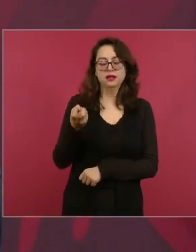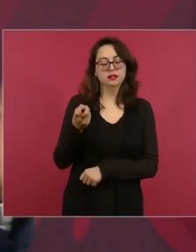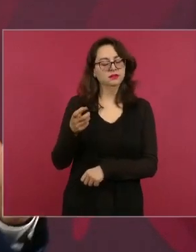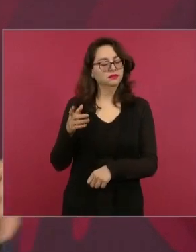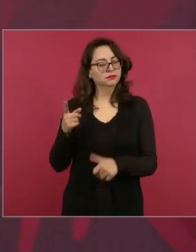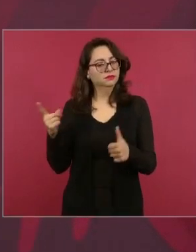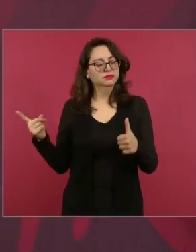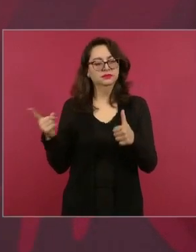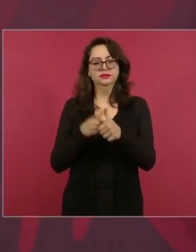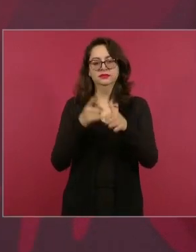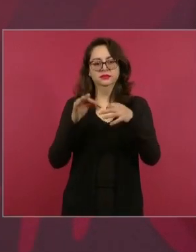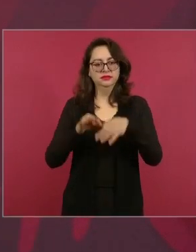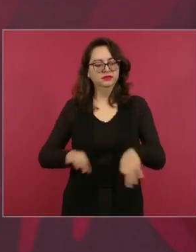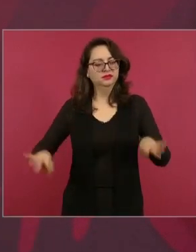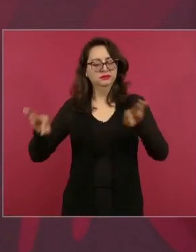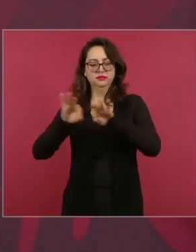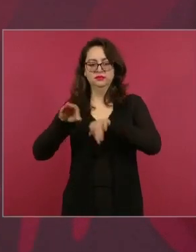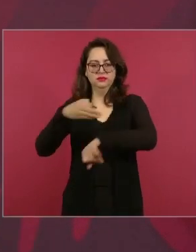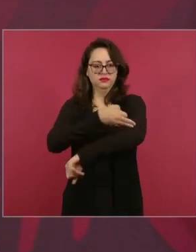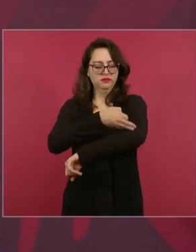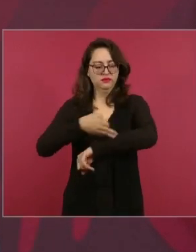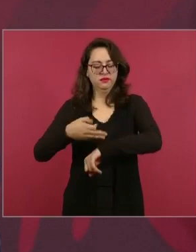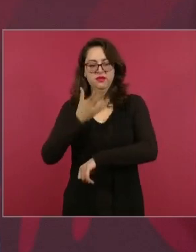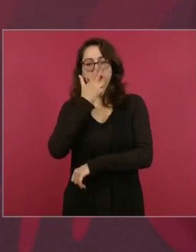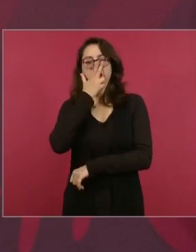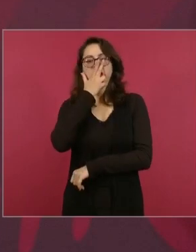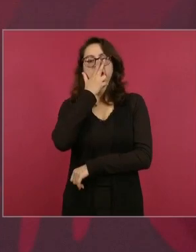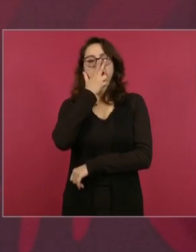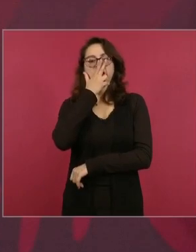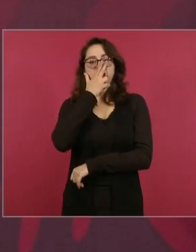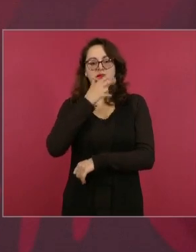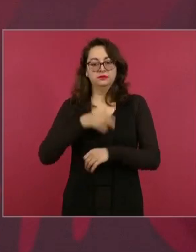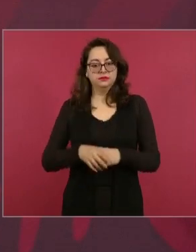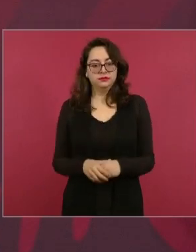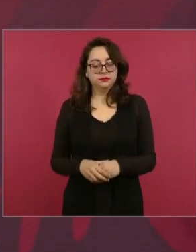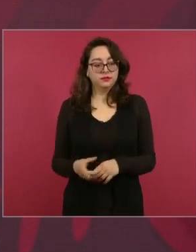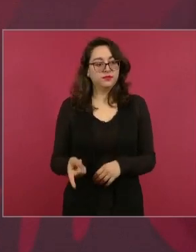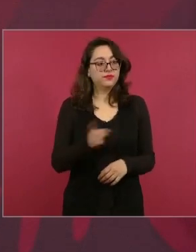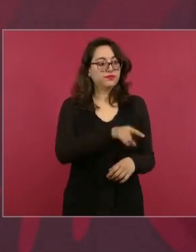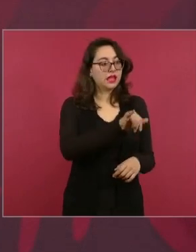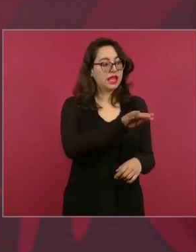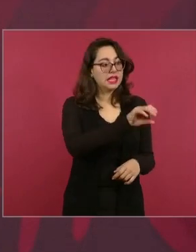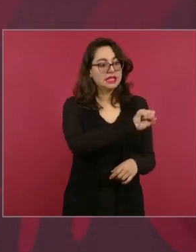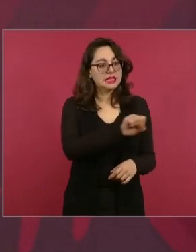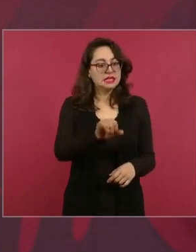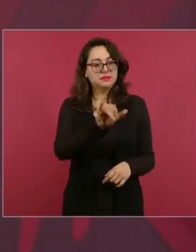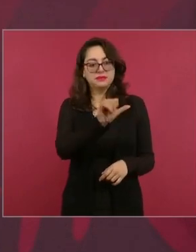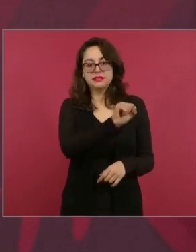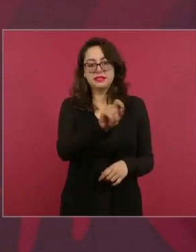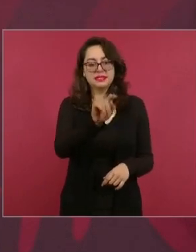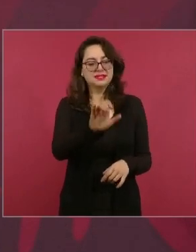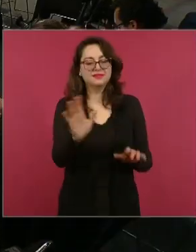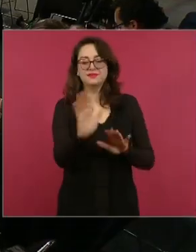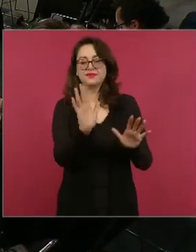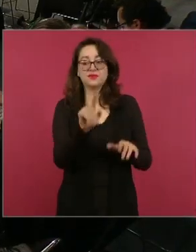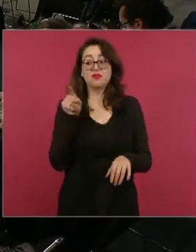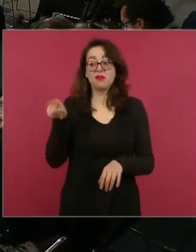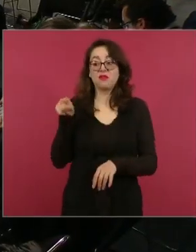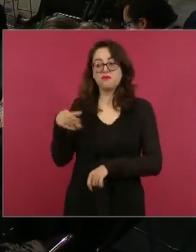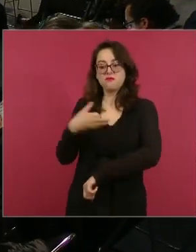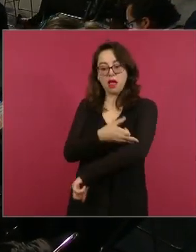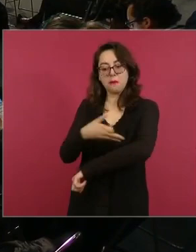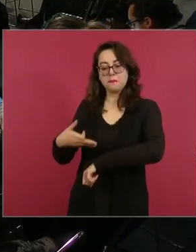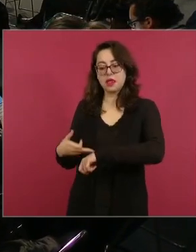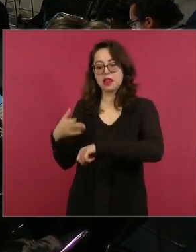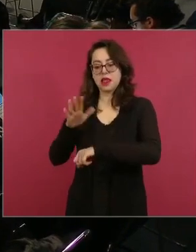del país, es más importante que el seguro social y que cualquier institución de seguridad